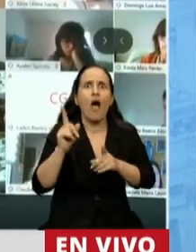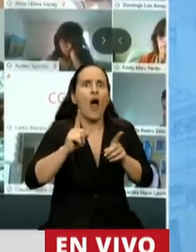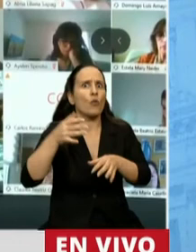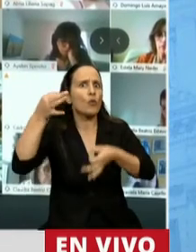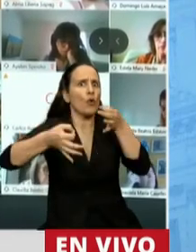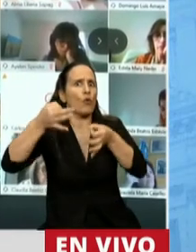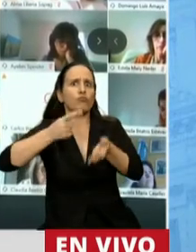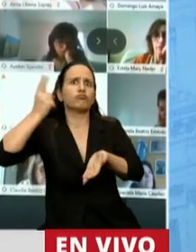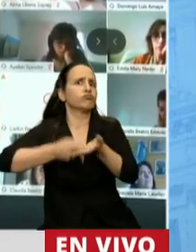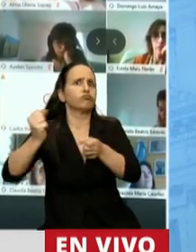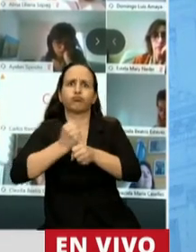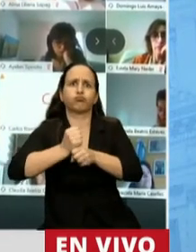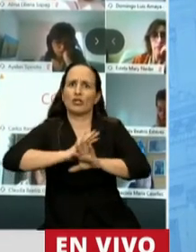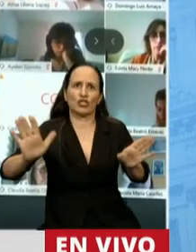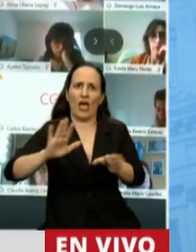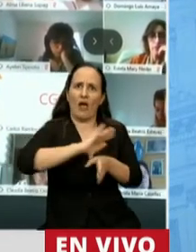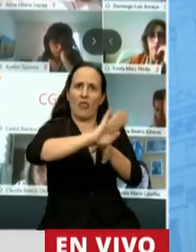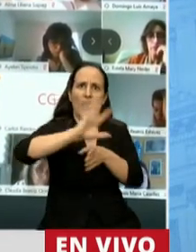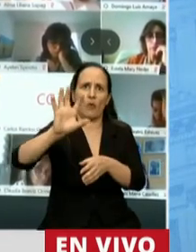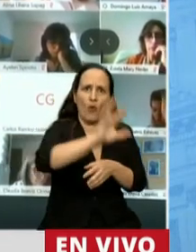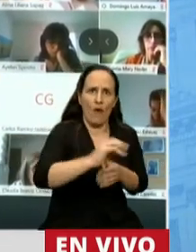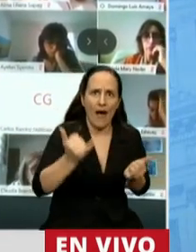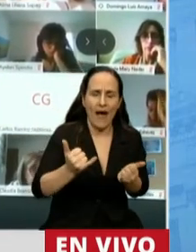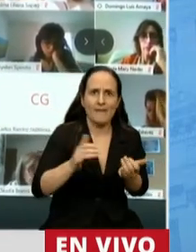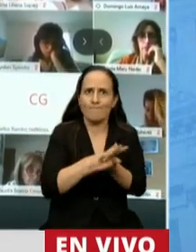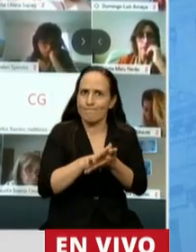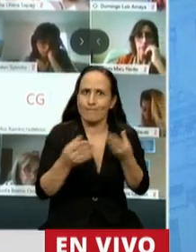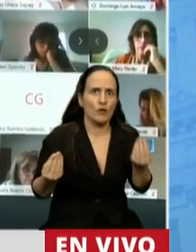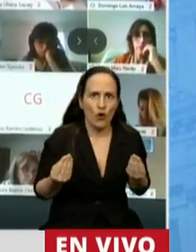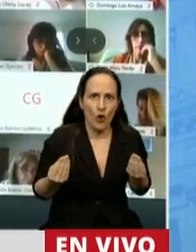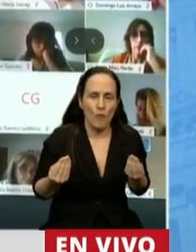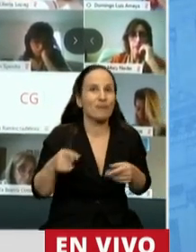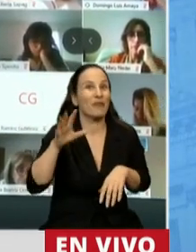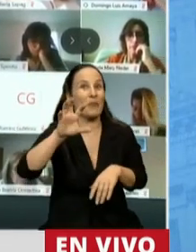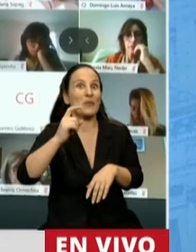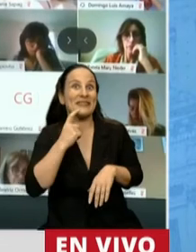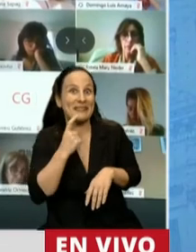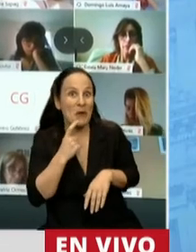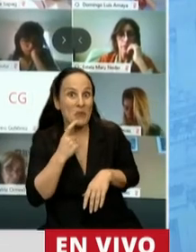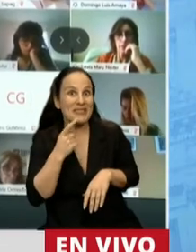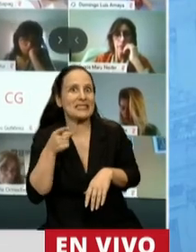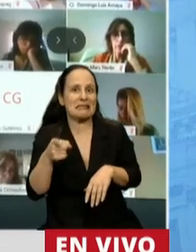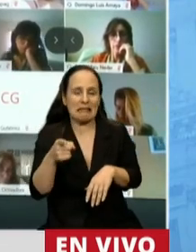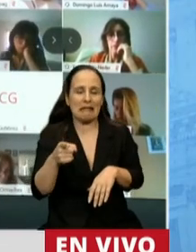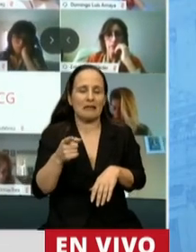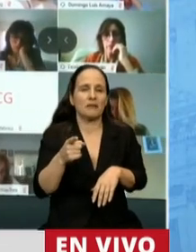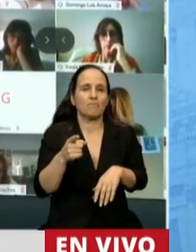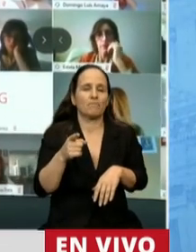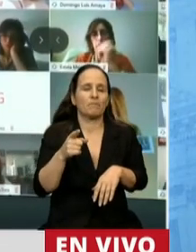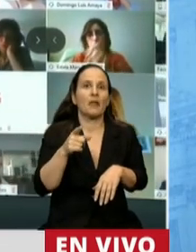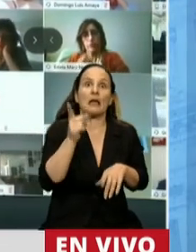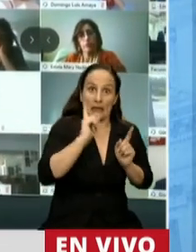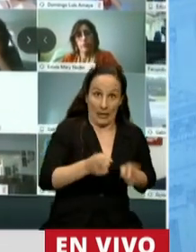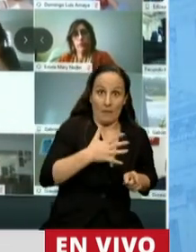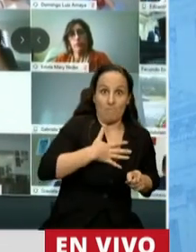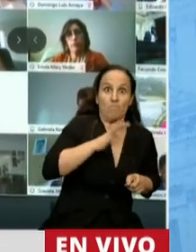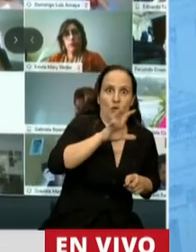judiciales firmes. Como lo decía el compañero Puntano, las provincias de San Luis, en nuestro caso la provincia de La